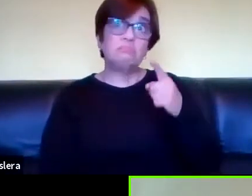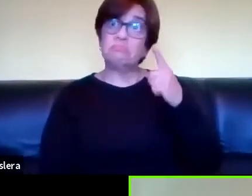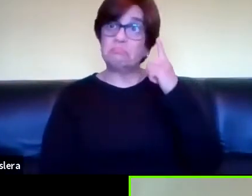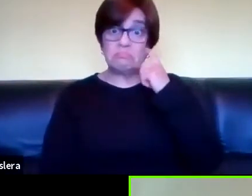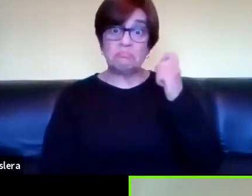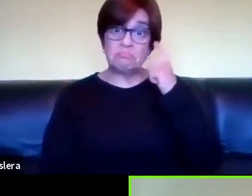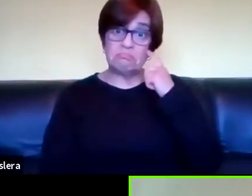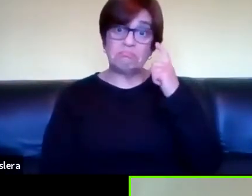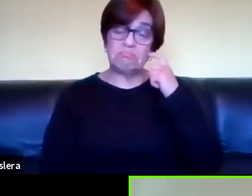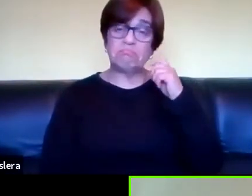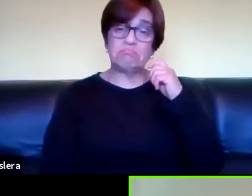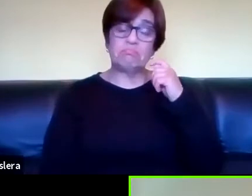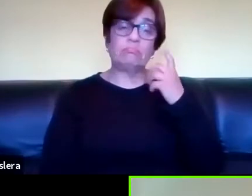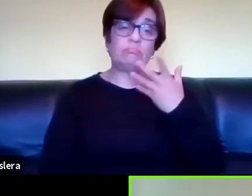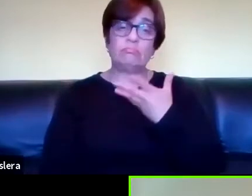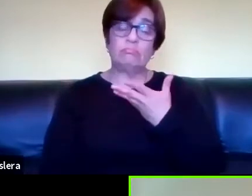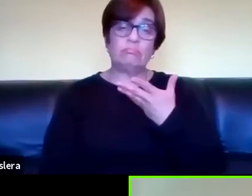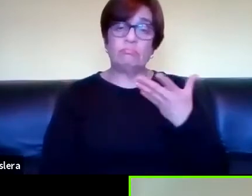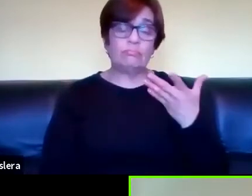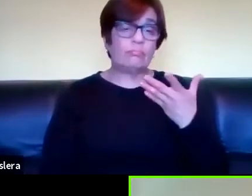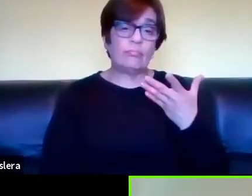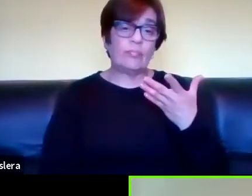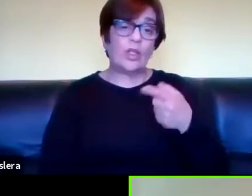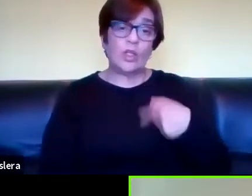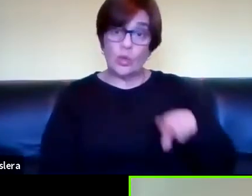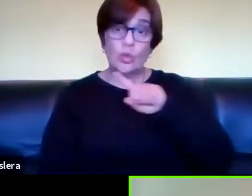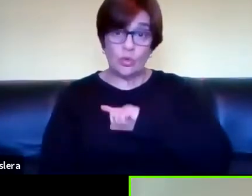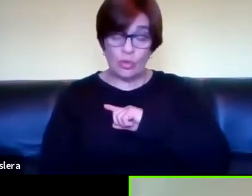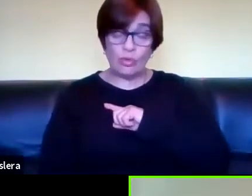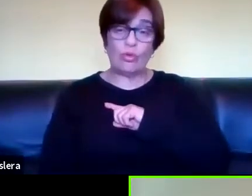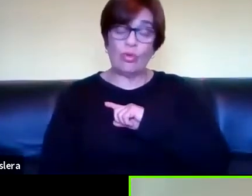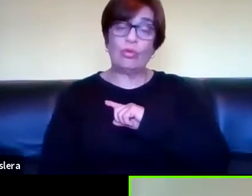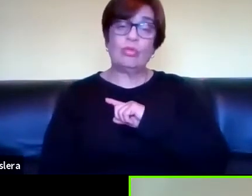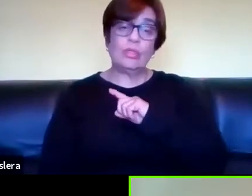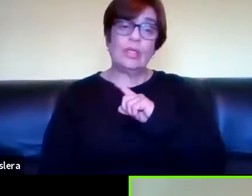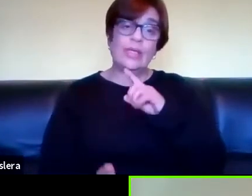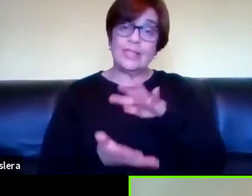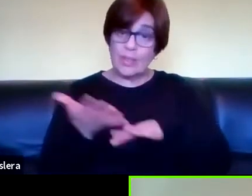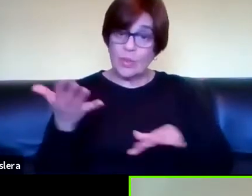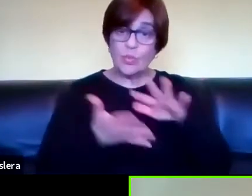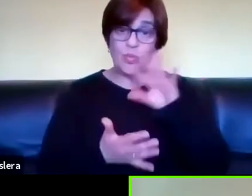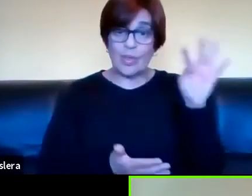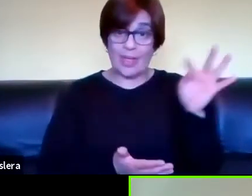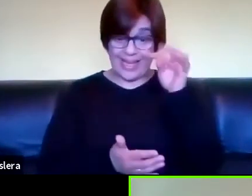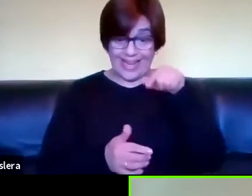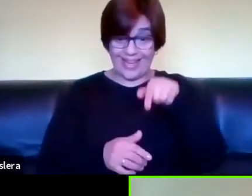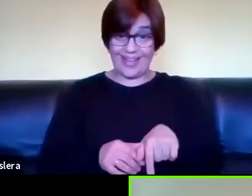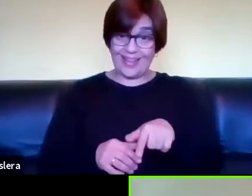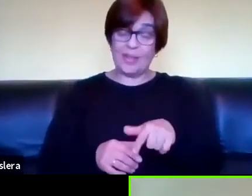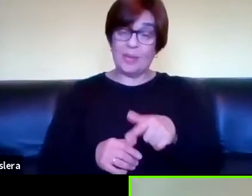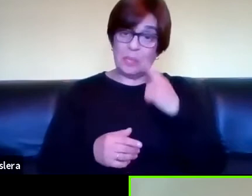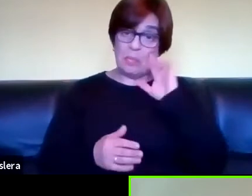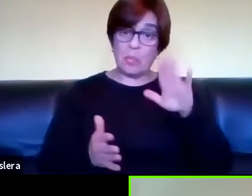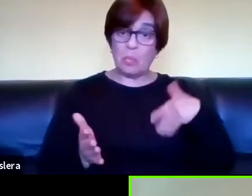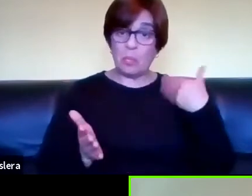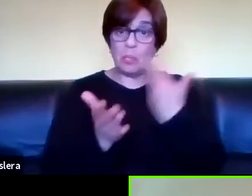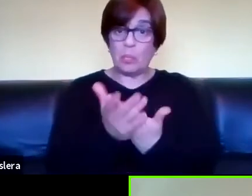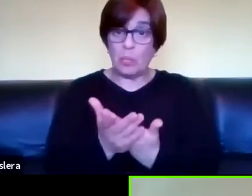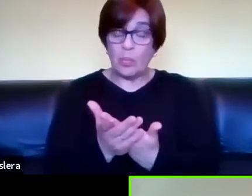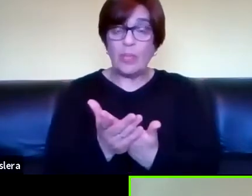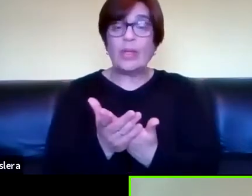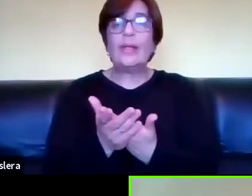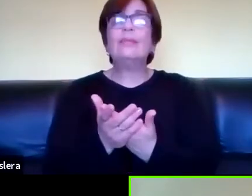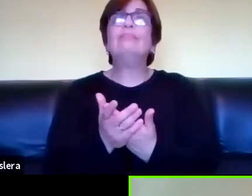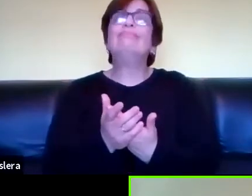con esta experiencia que hemos tenido y con este marco teórico lo que hicimos fue proponer cómo